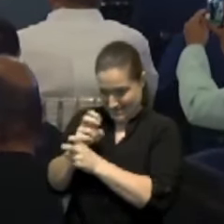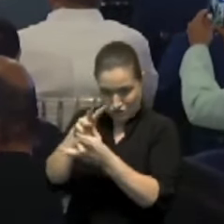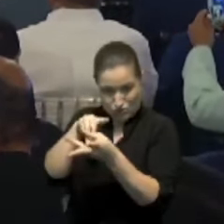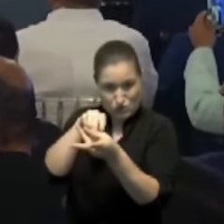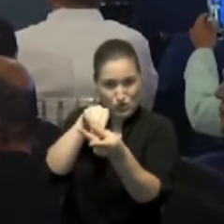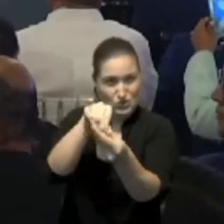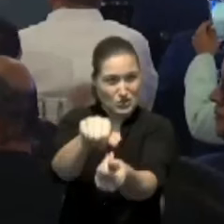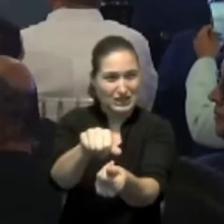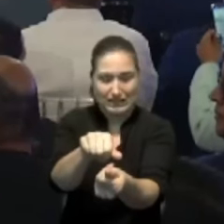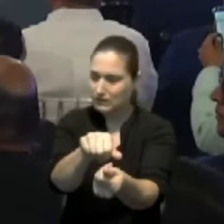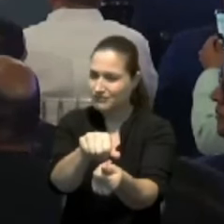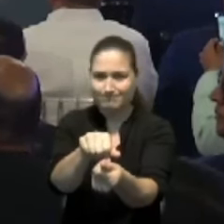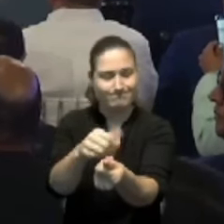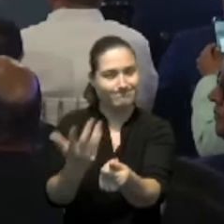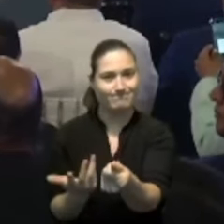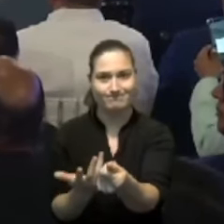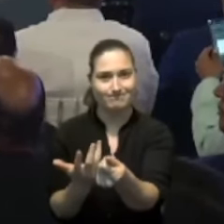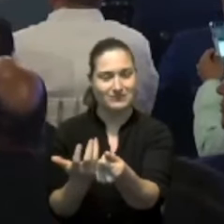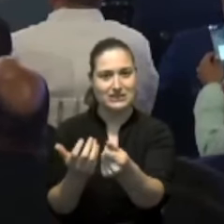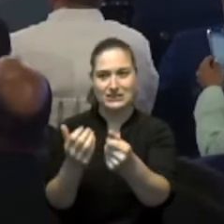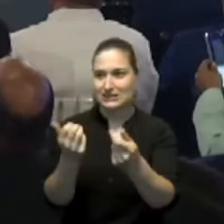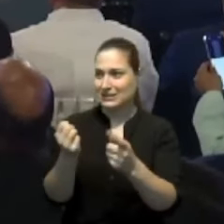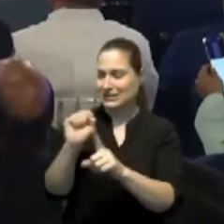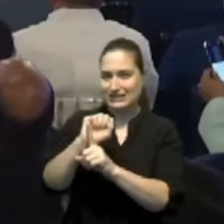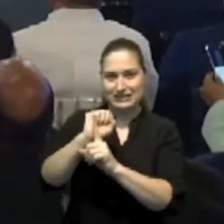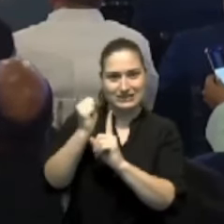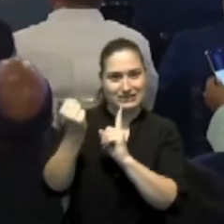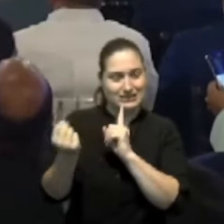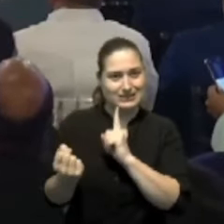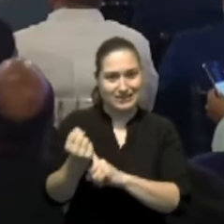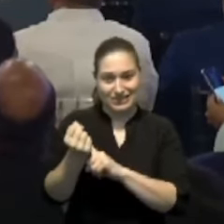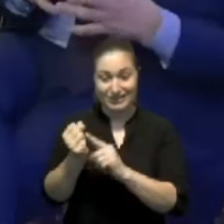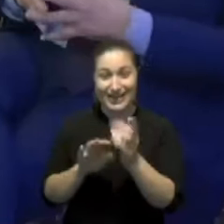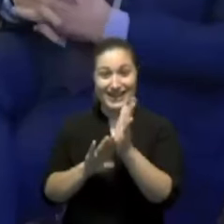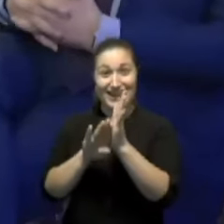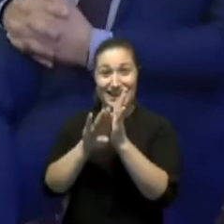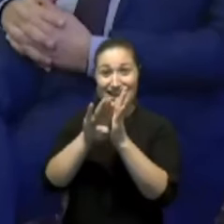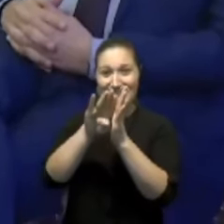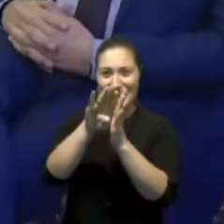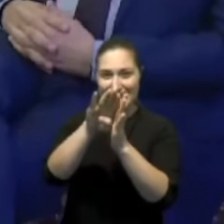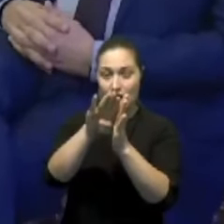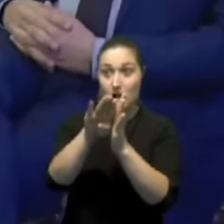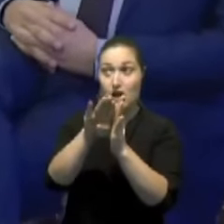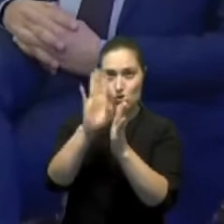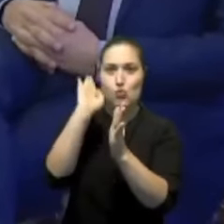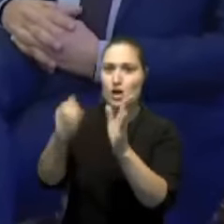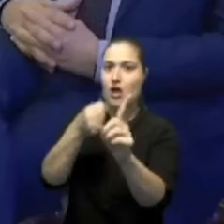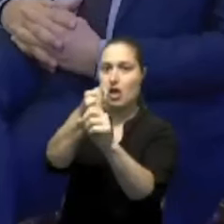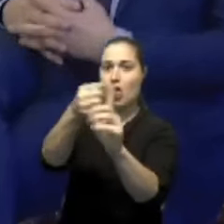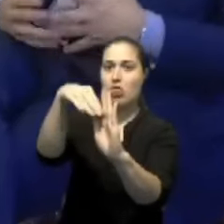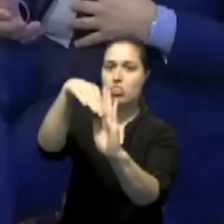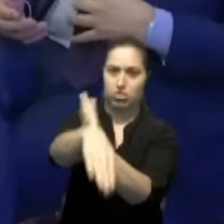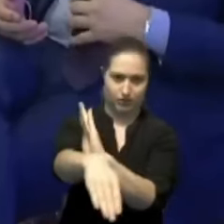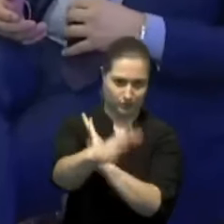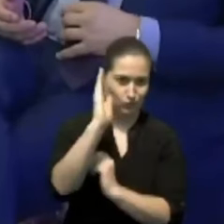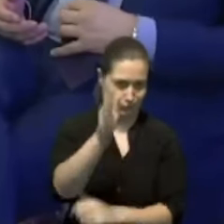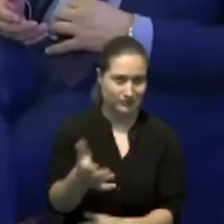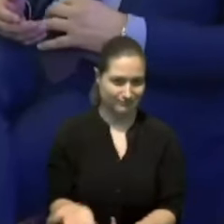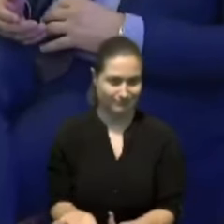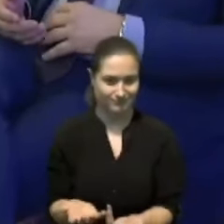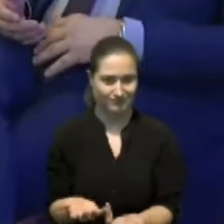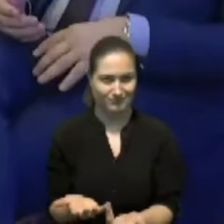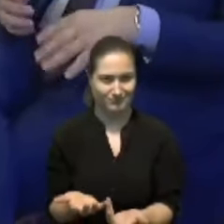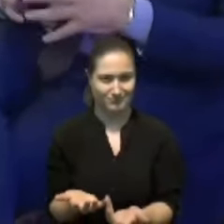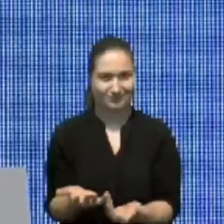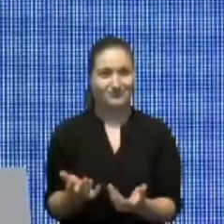creando una situación que atentaría contra el mismo desarrollo que tanto anhelamos y que impediría enfrentar los